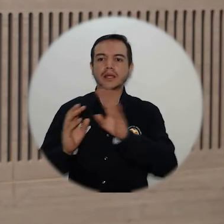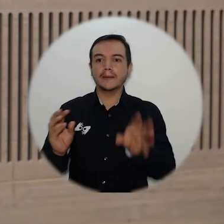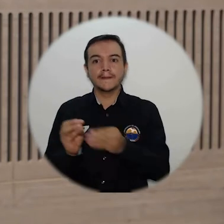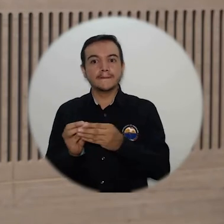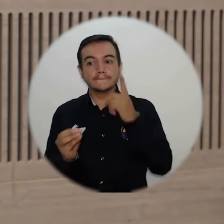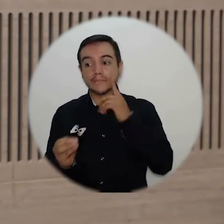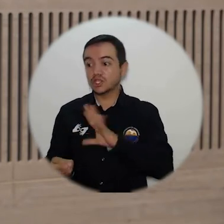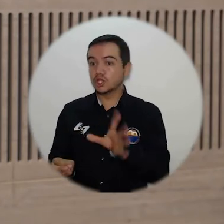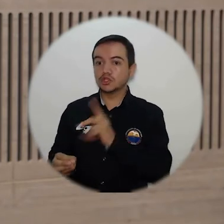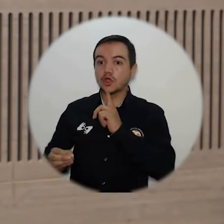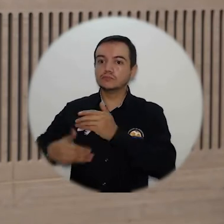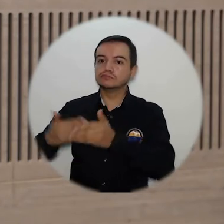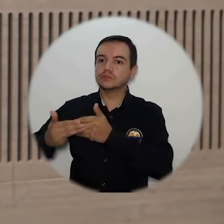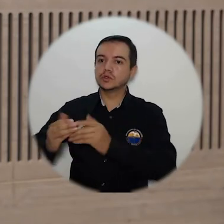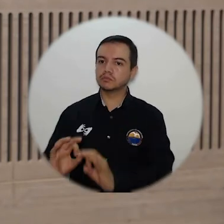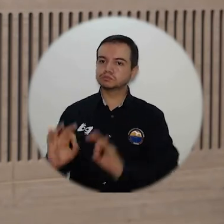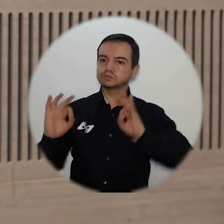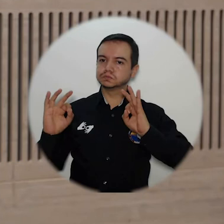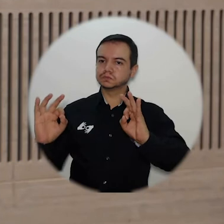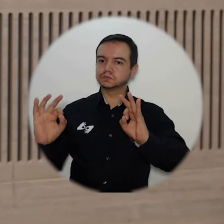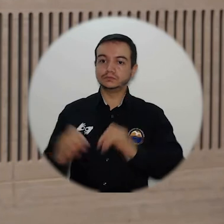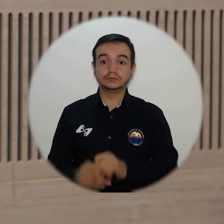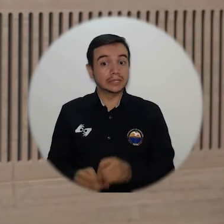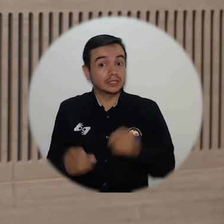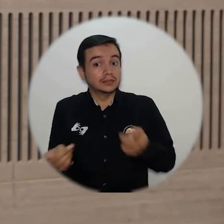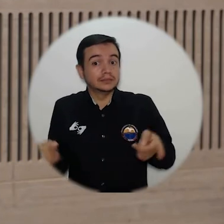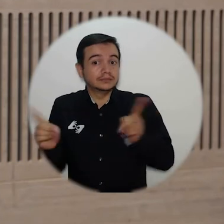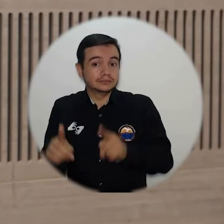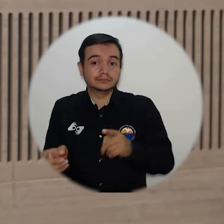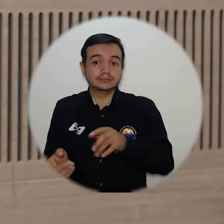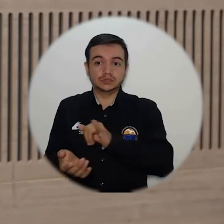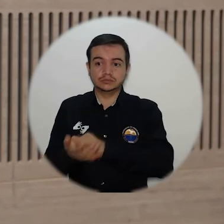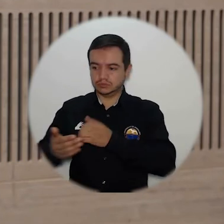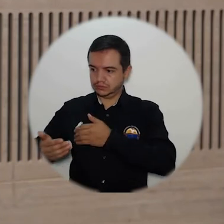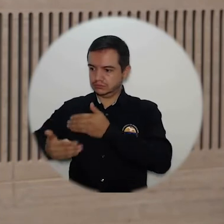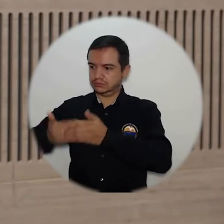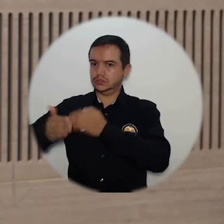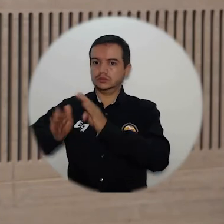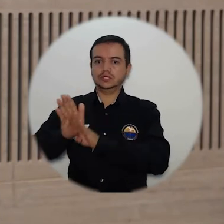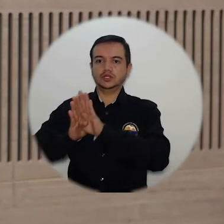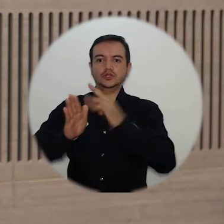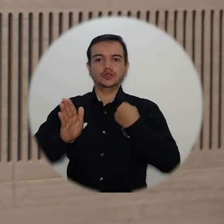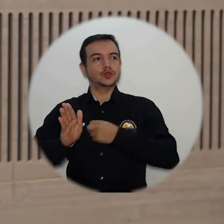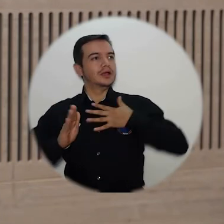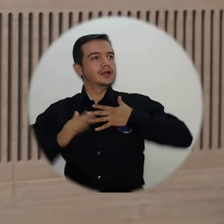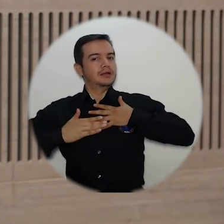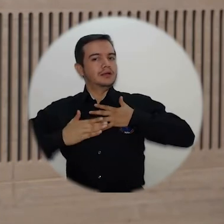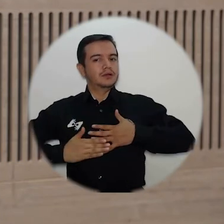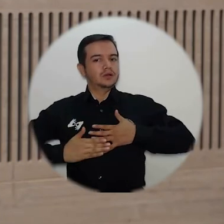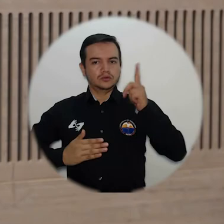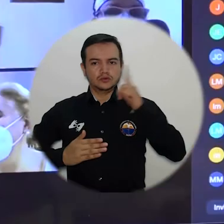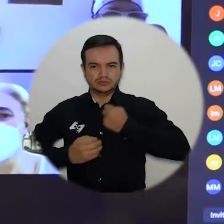para llevar a ese gran fruto que es ese graduado que impacta en el medio y es capaz de dar soluciones con responsabilidad social